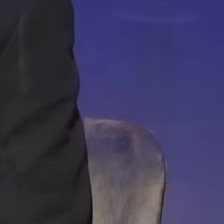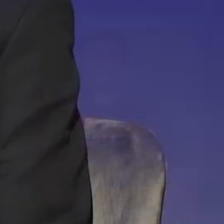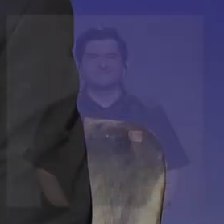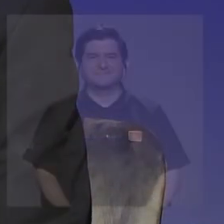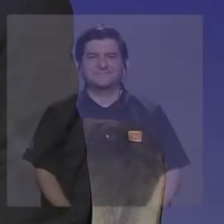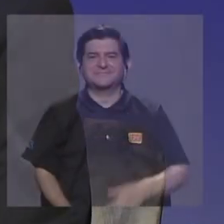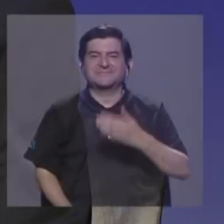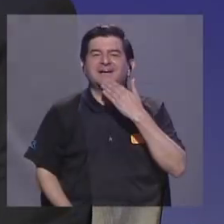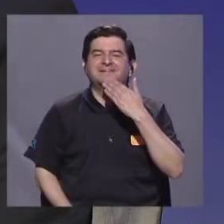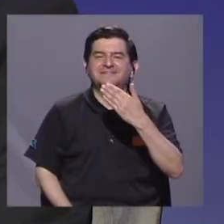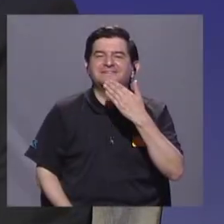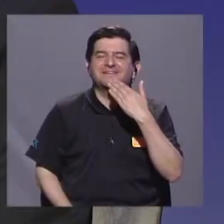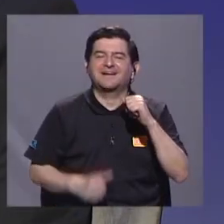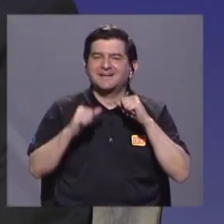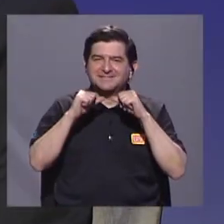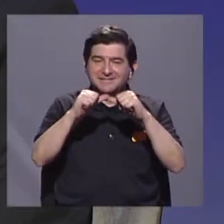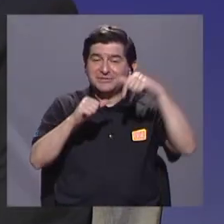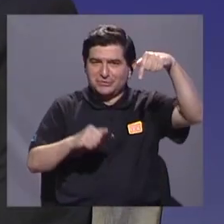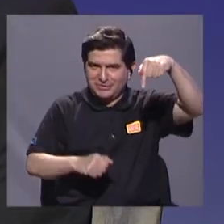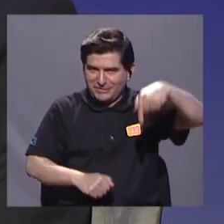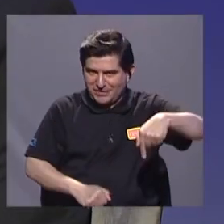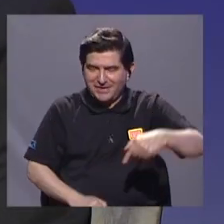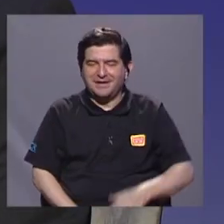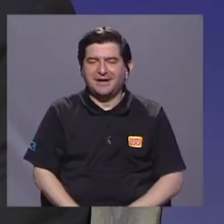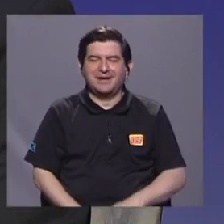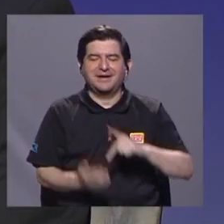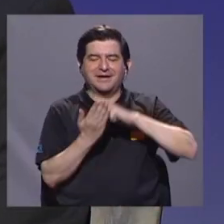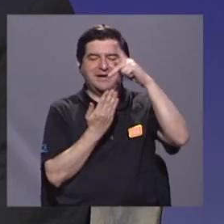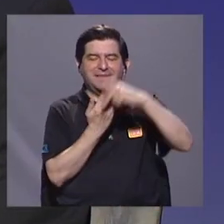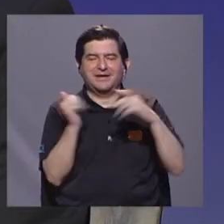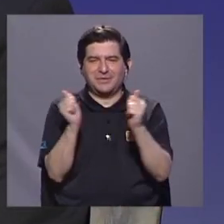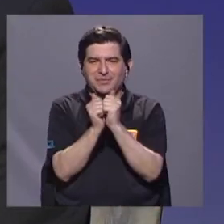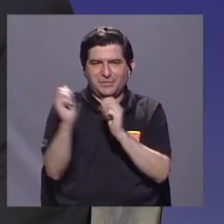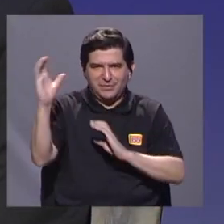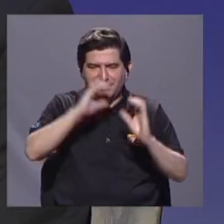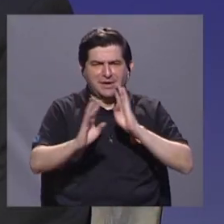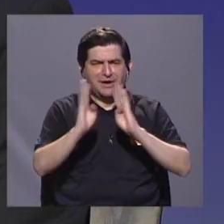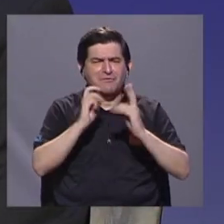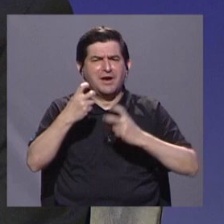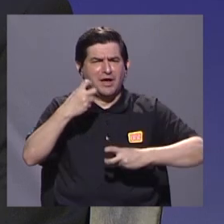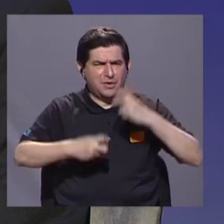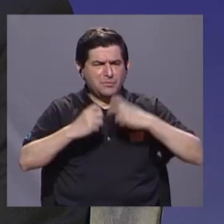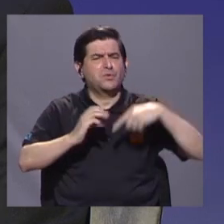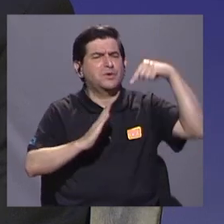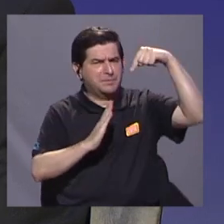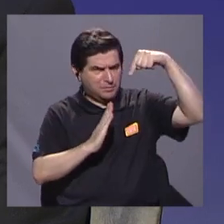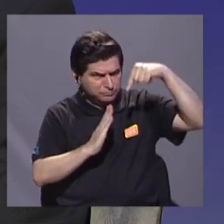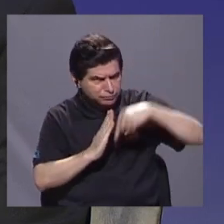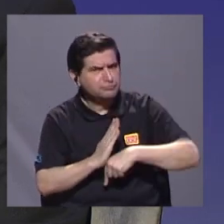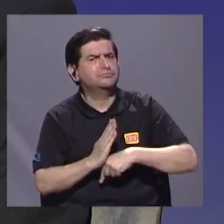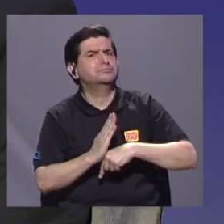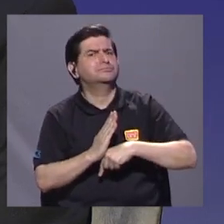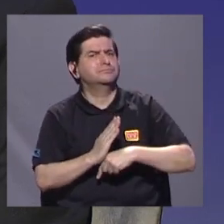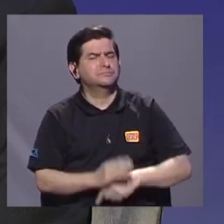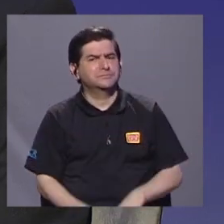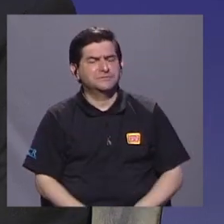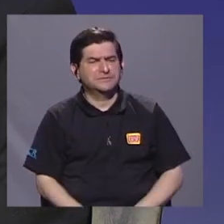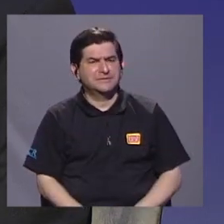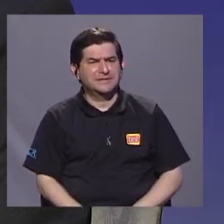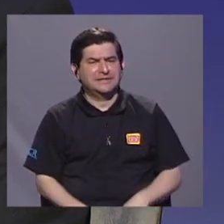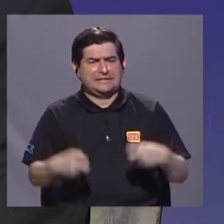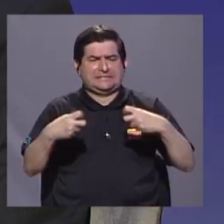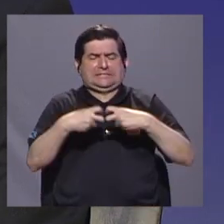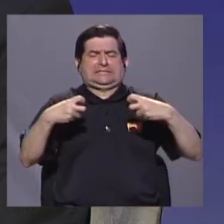Muchas gracias por continuar con nosotros aquí en Conciencia. Estamos hablando de un problema muy serio denominado